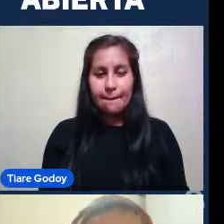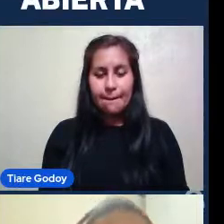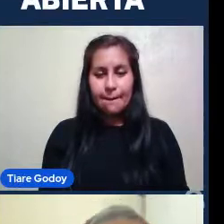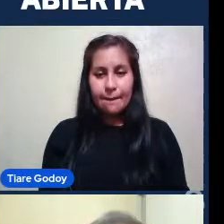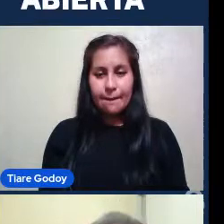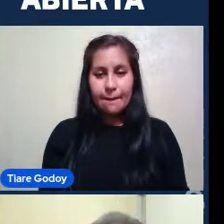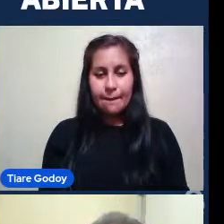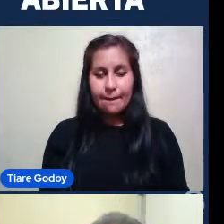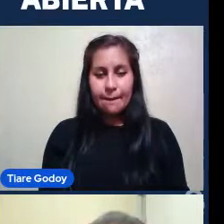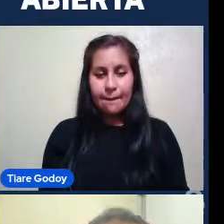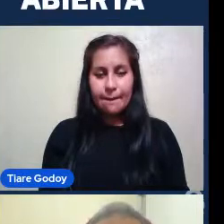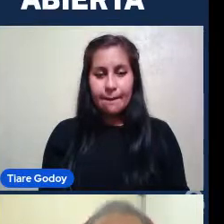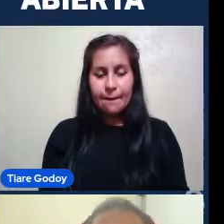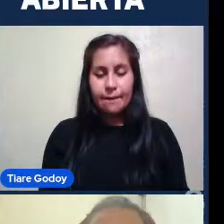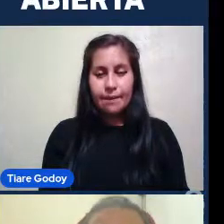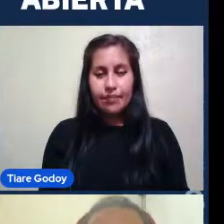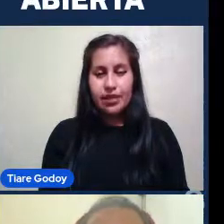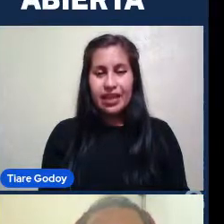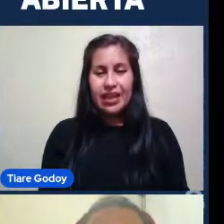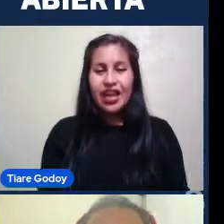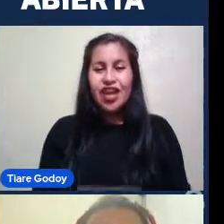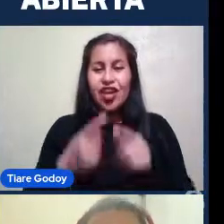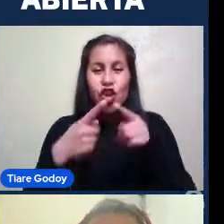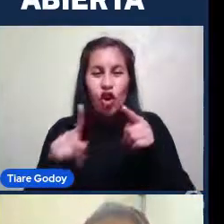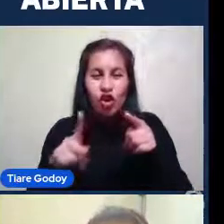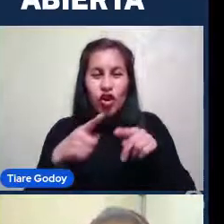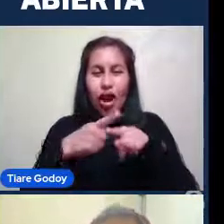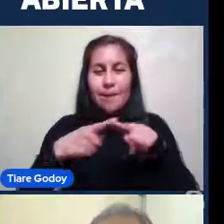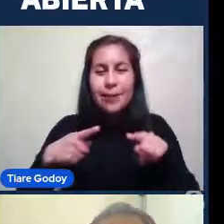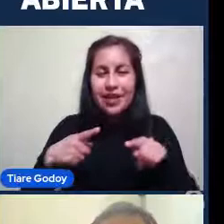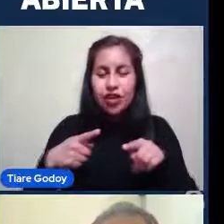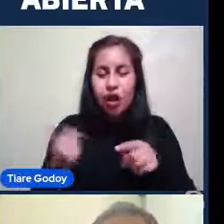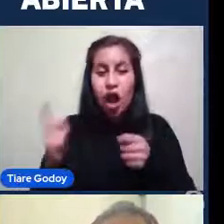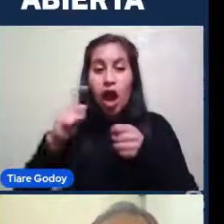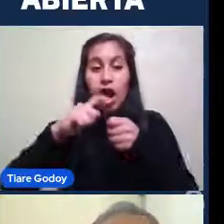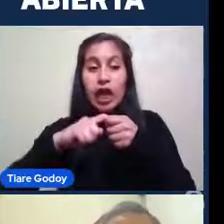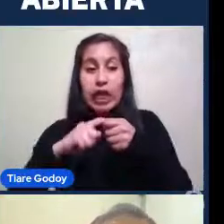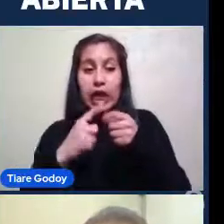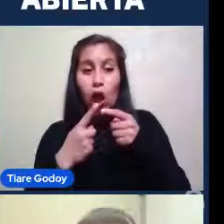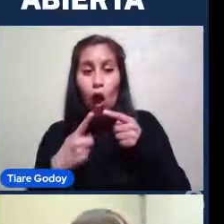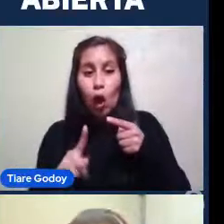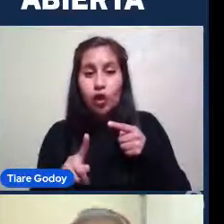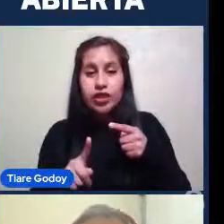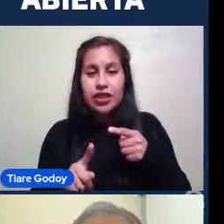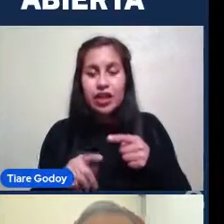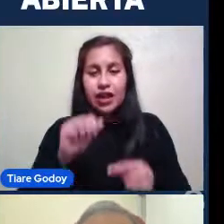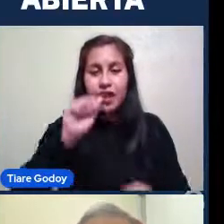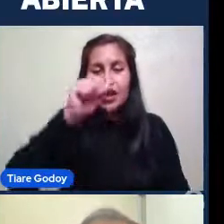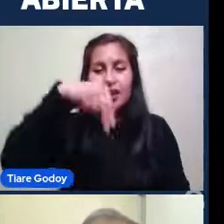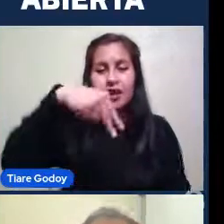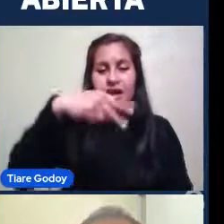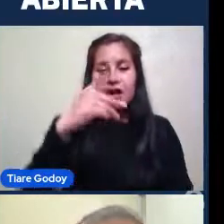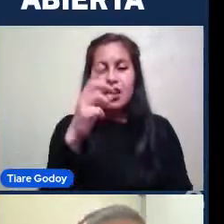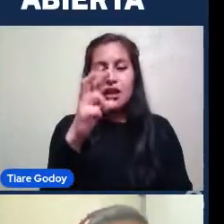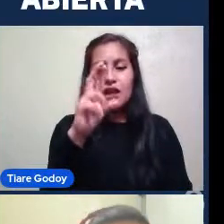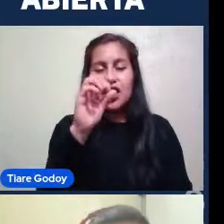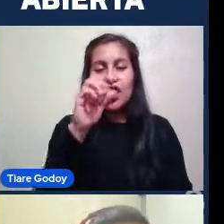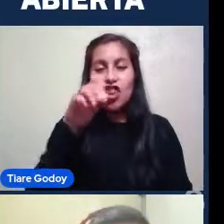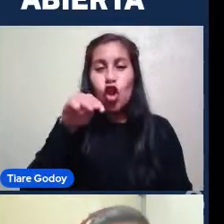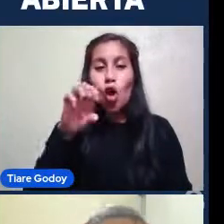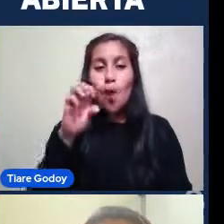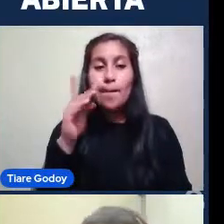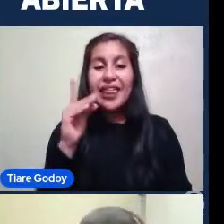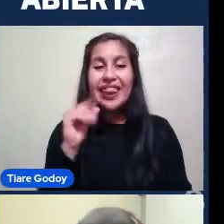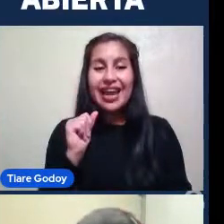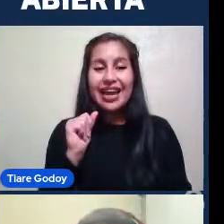La de Arriba A la Izquierda Y una Que está Más o Menos Al Medio Y agregué Otra Que es La galaxia De Andrómeda Bien Las galaxias